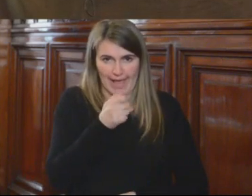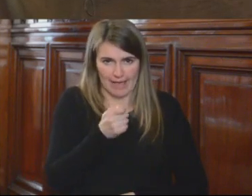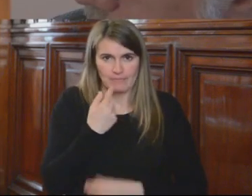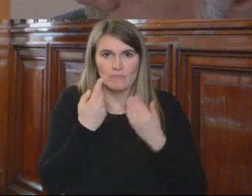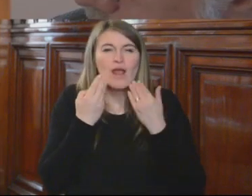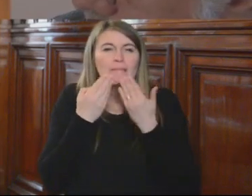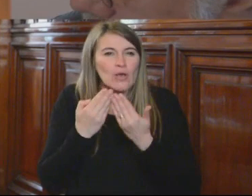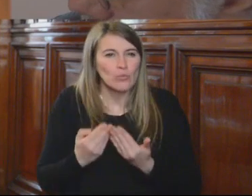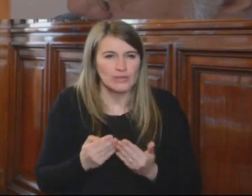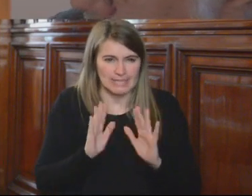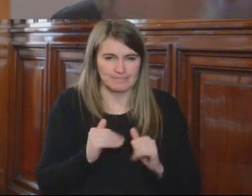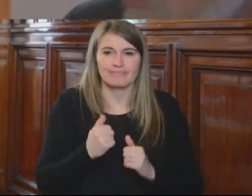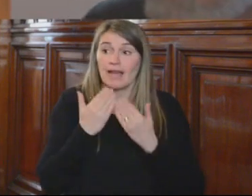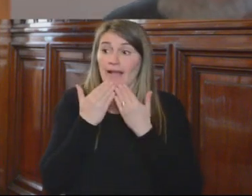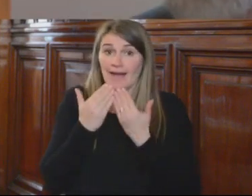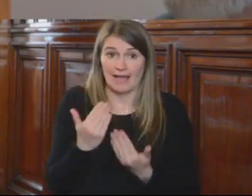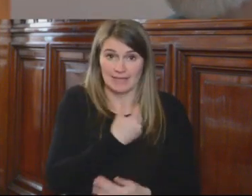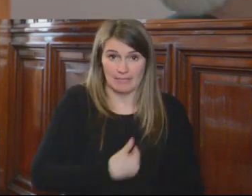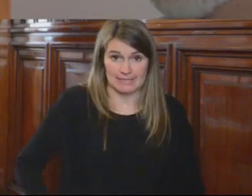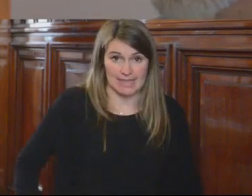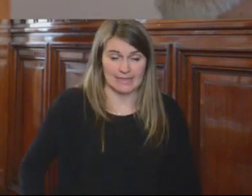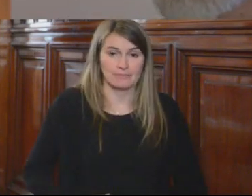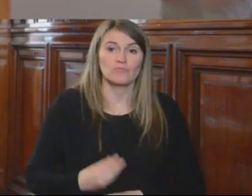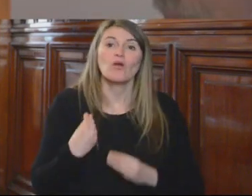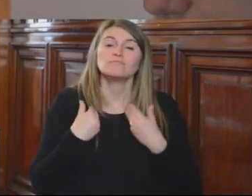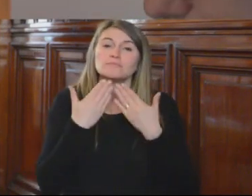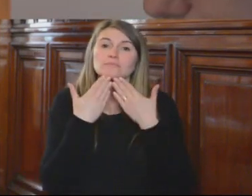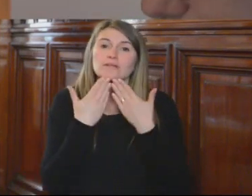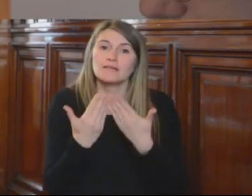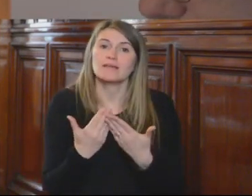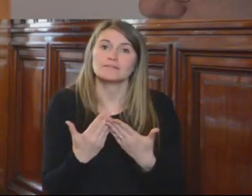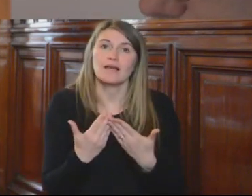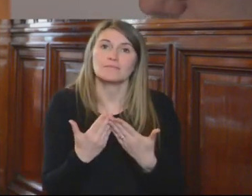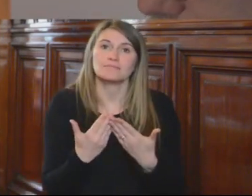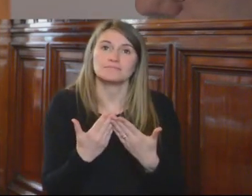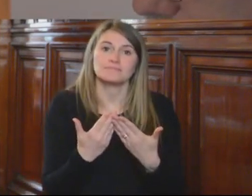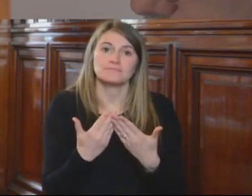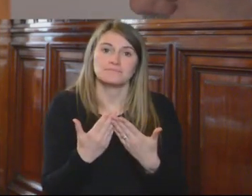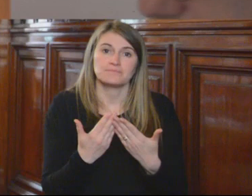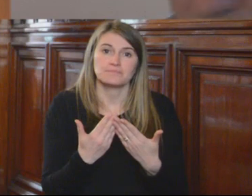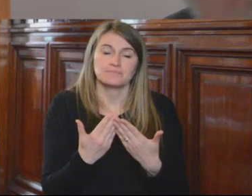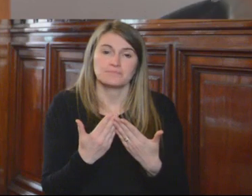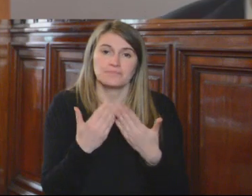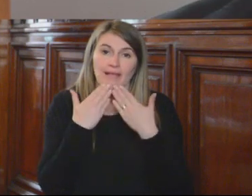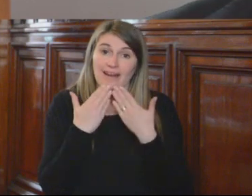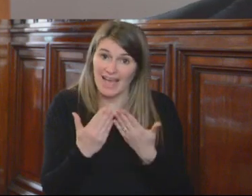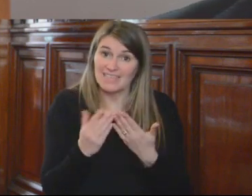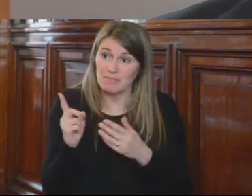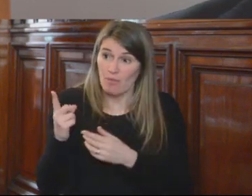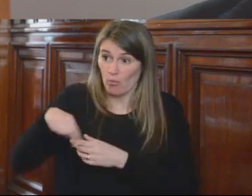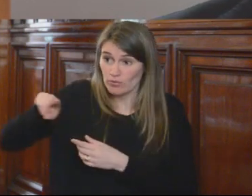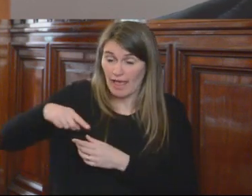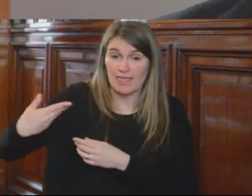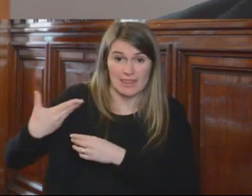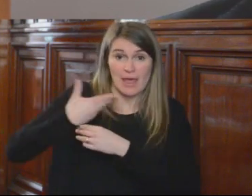Muchas gracias, presidente. Agradezco la solicitud de esta